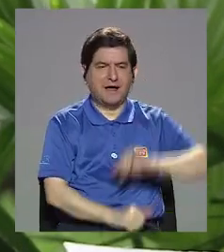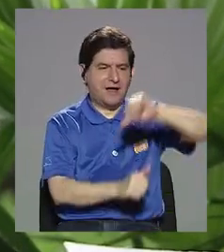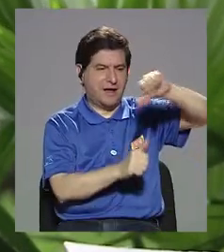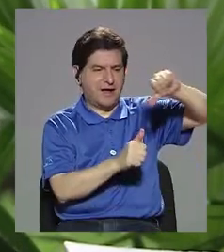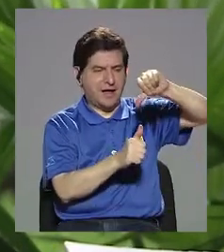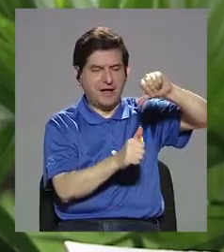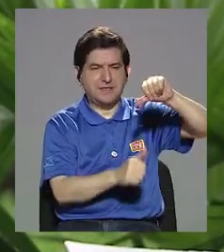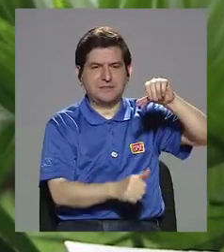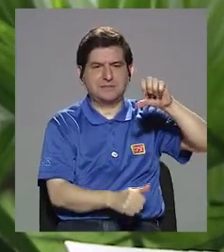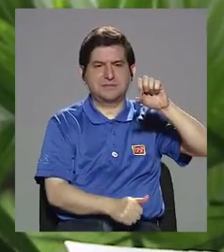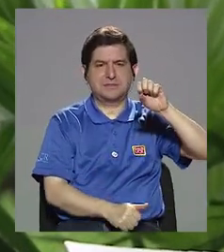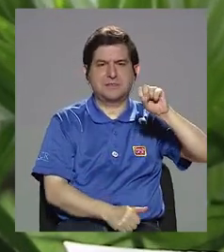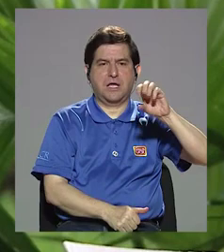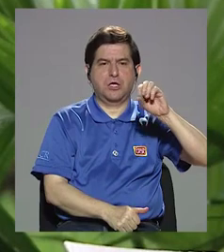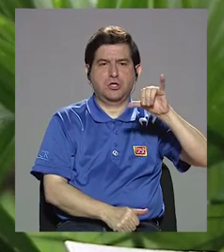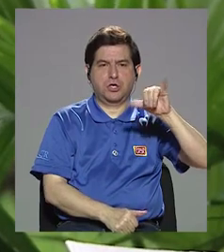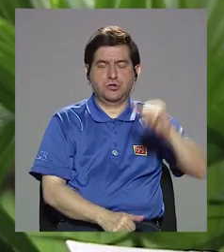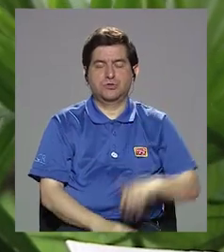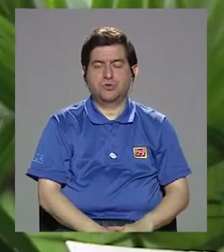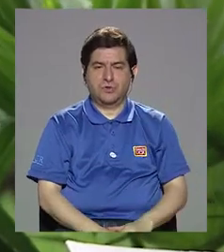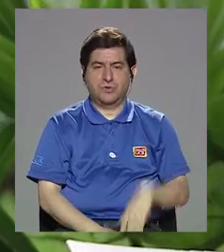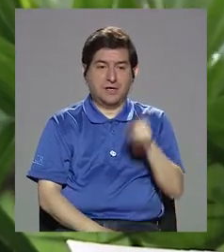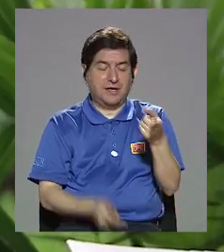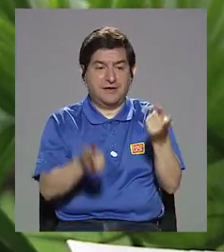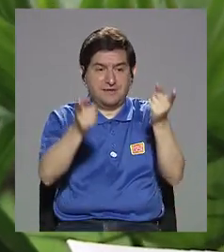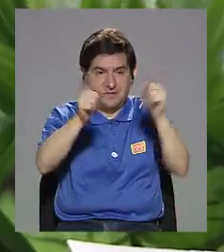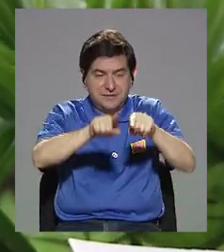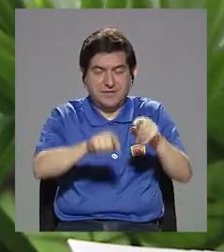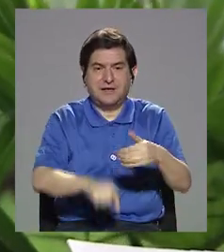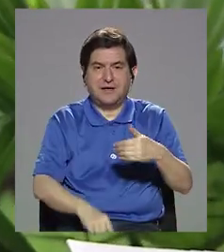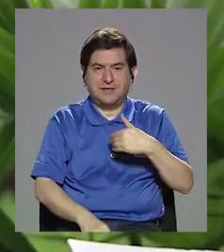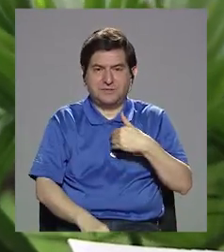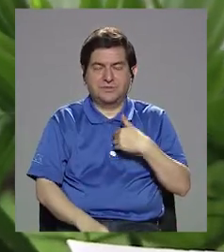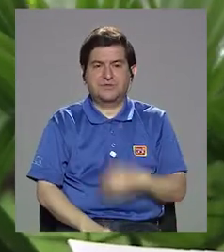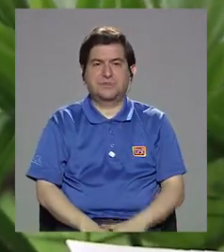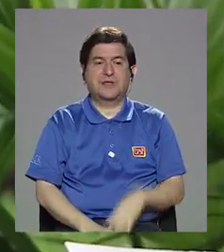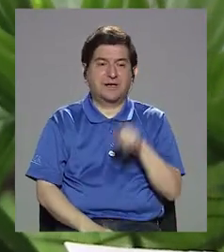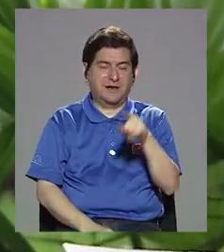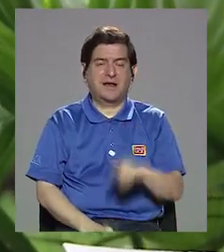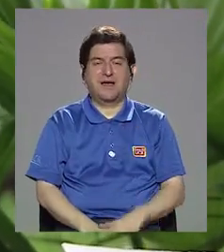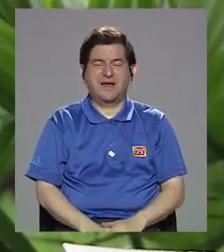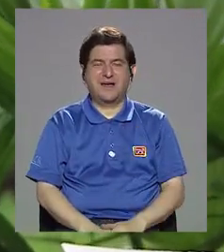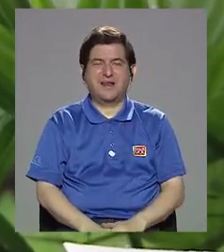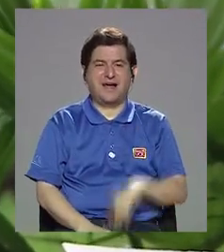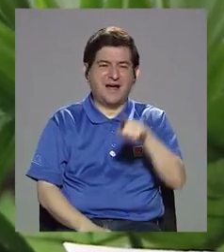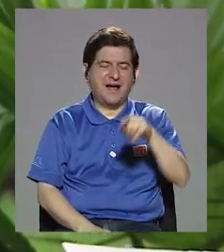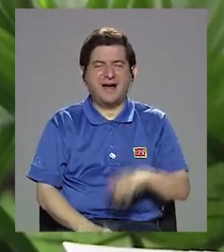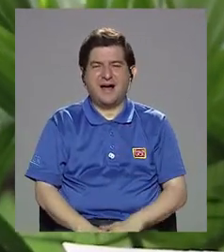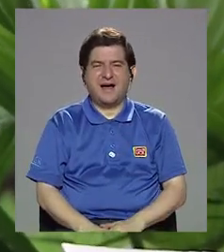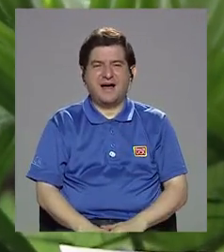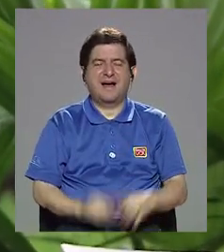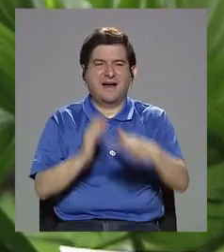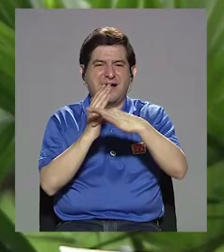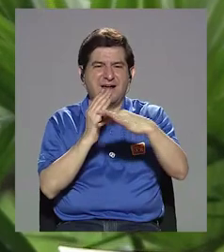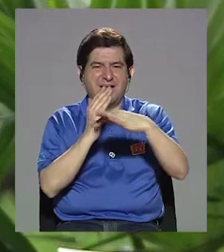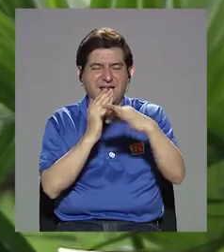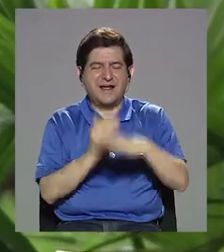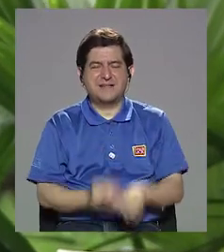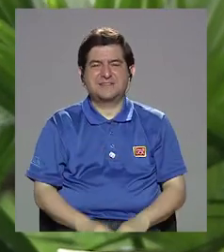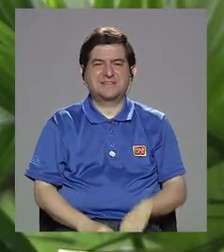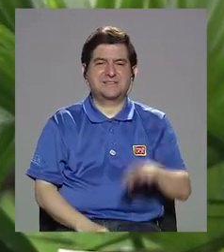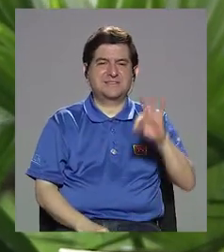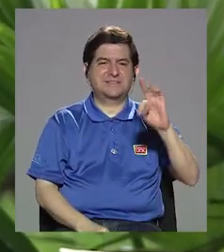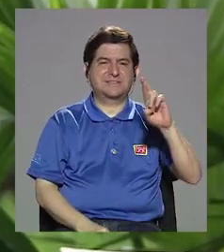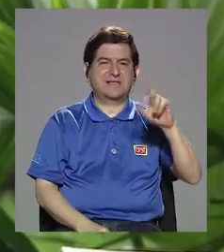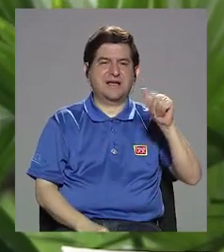de soya, a pesar de que estaba en su forma líquida, tenía ácidos grasos trans, que entre los tipos de grasa es